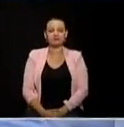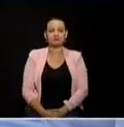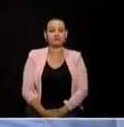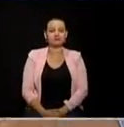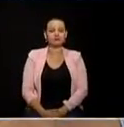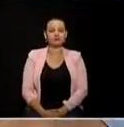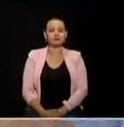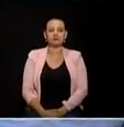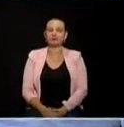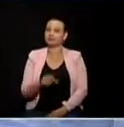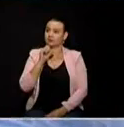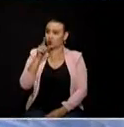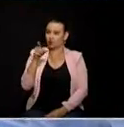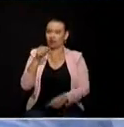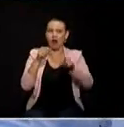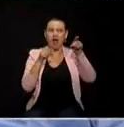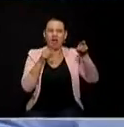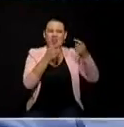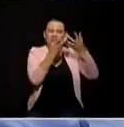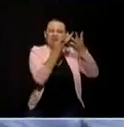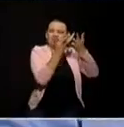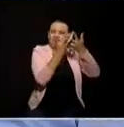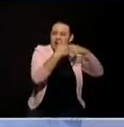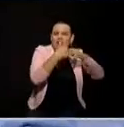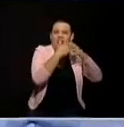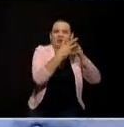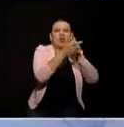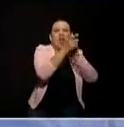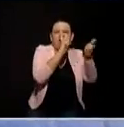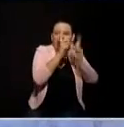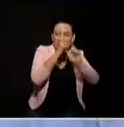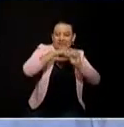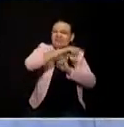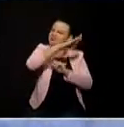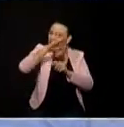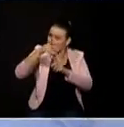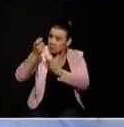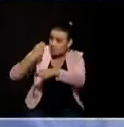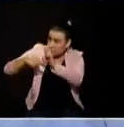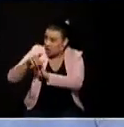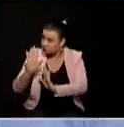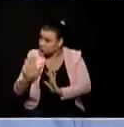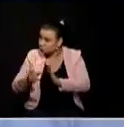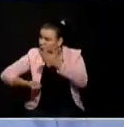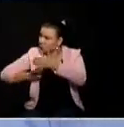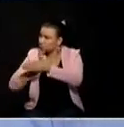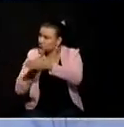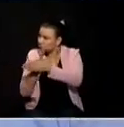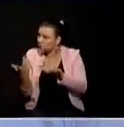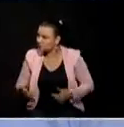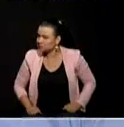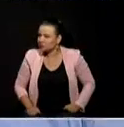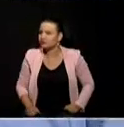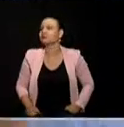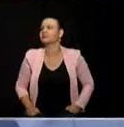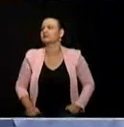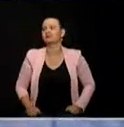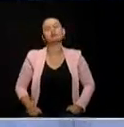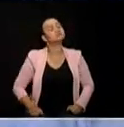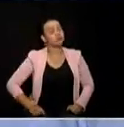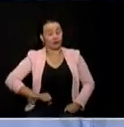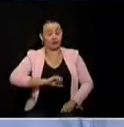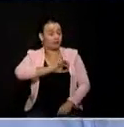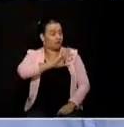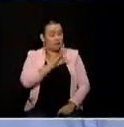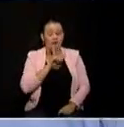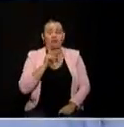insisten que va a vender la fábrica de licores de antioquia y por qué por supuesto que sigo pensando lo mismo la respuesta es